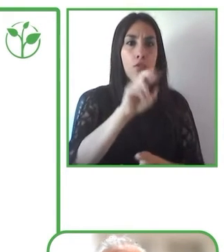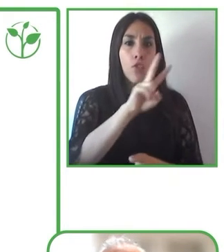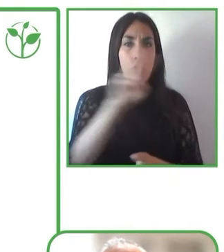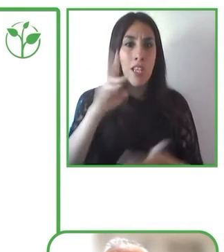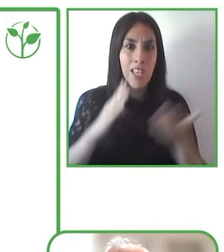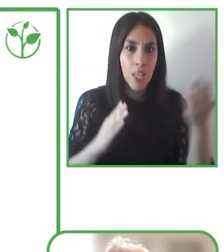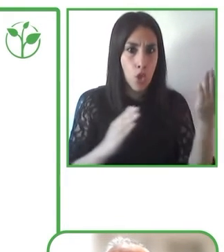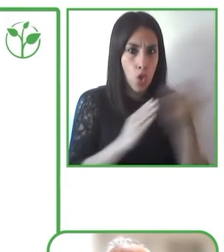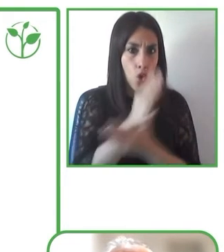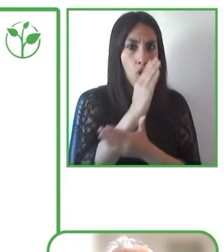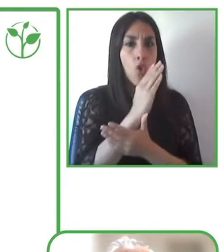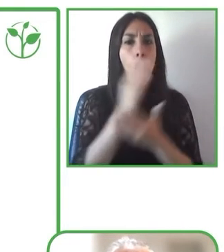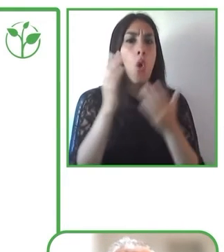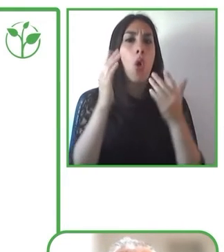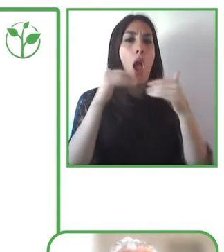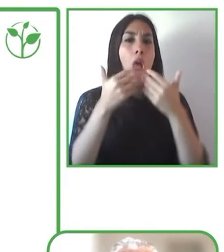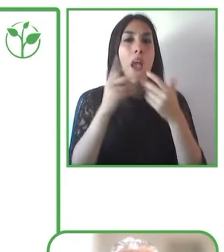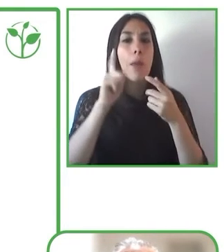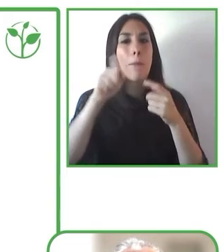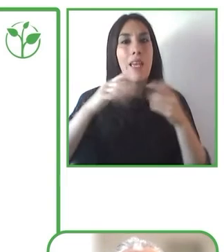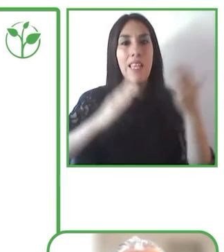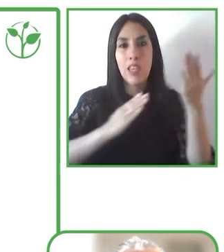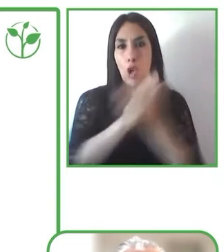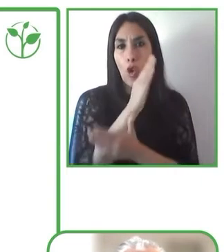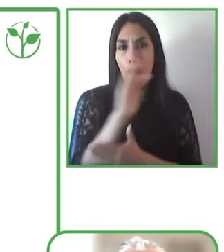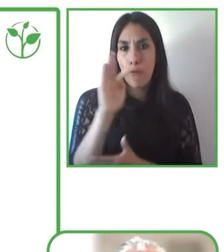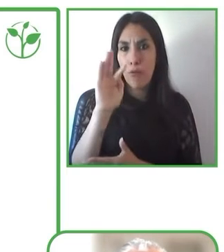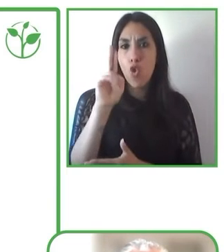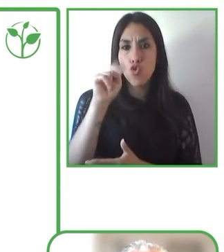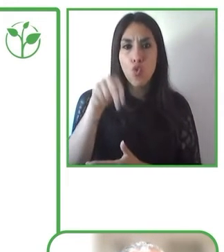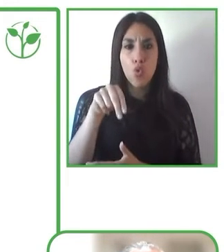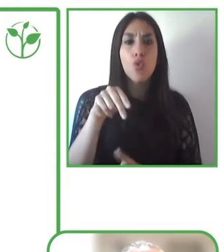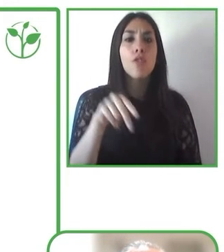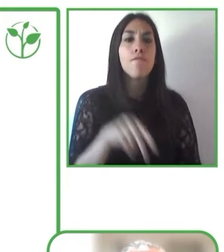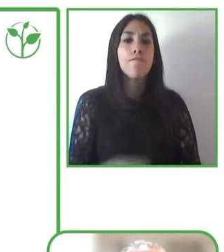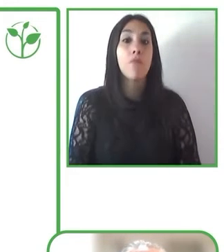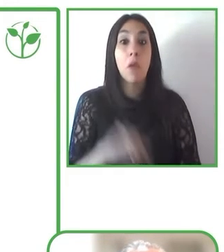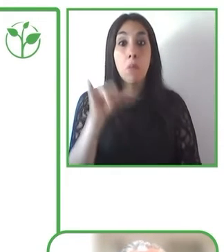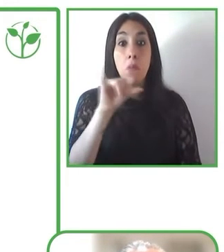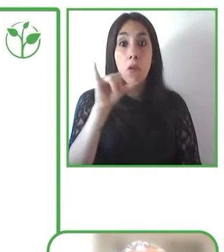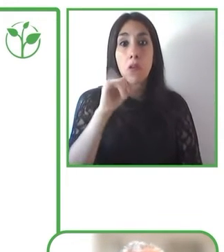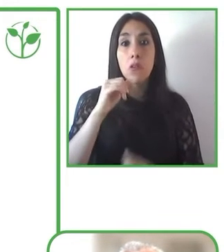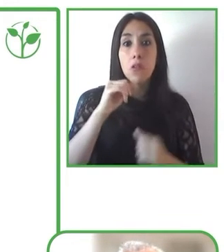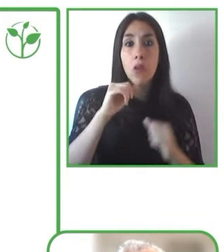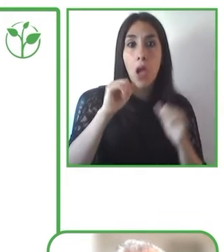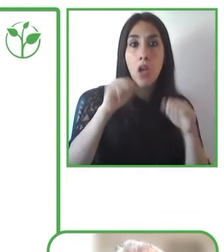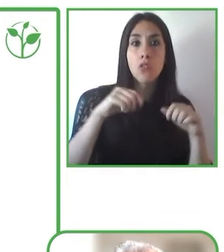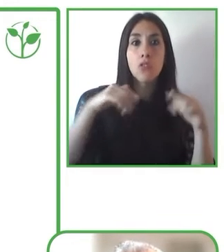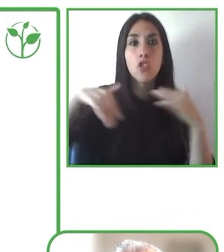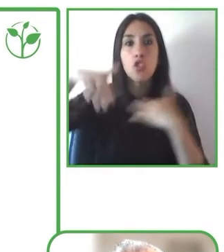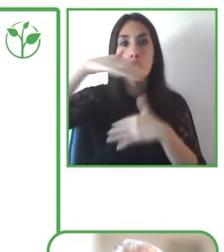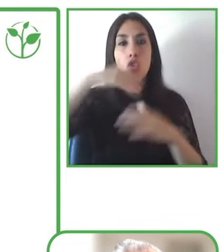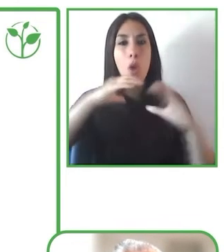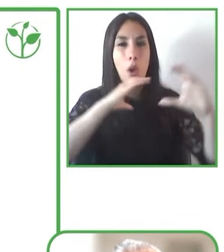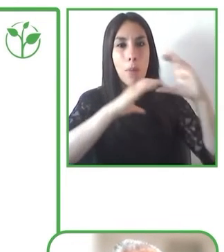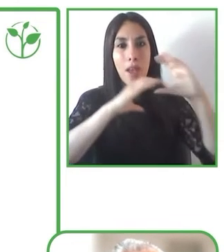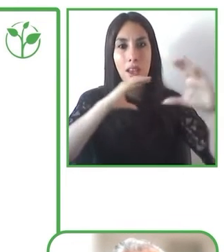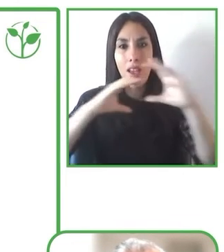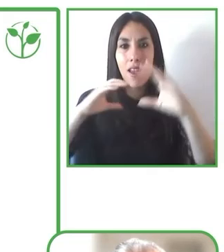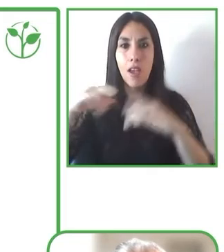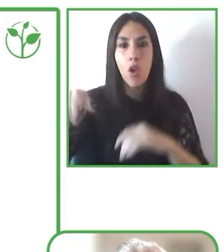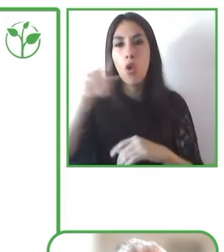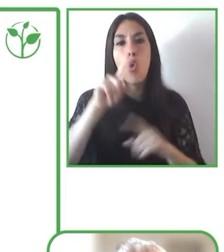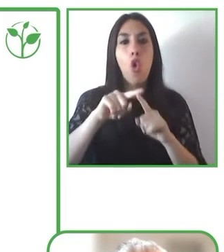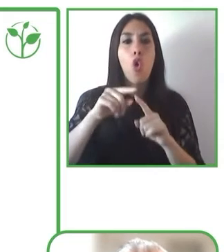solo para las personas con discapacidad intelectual y del desarrollo. También hay muchas personas con